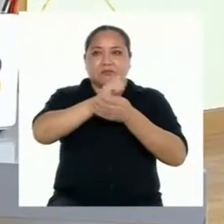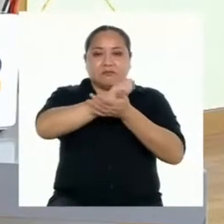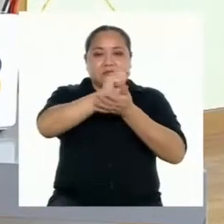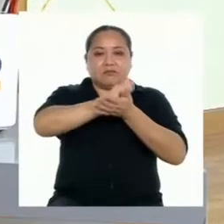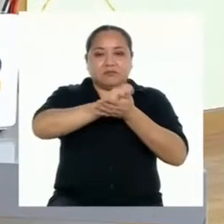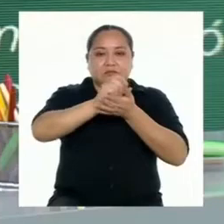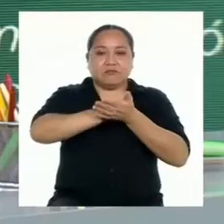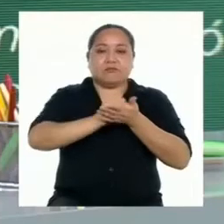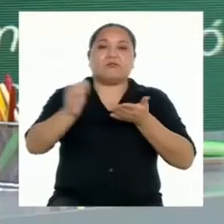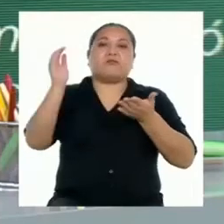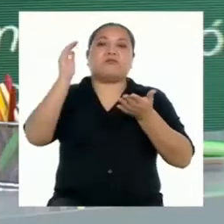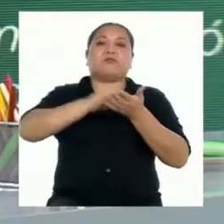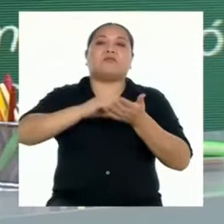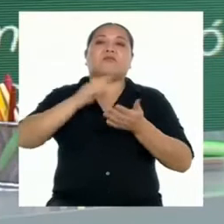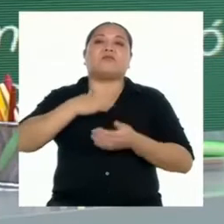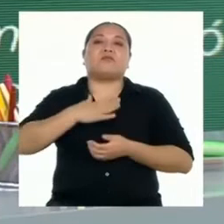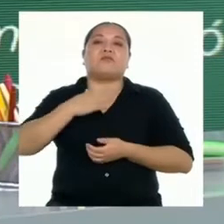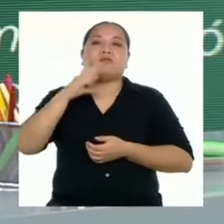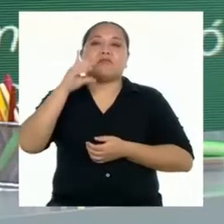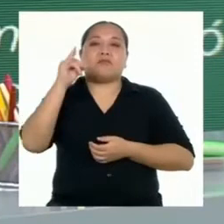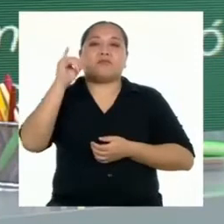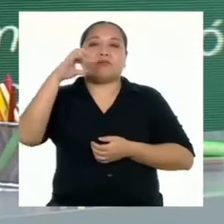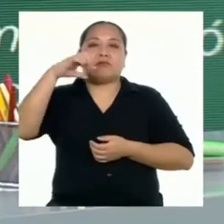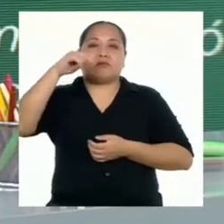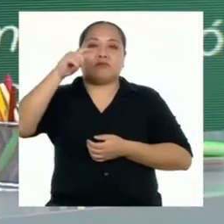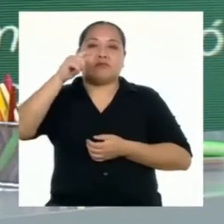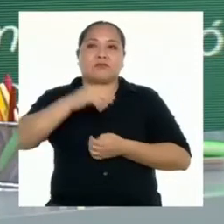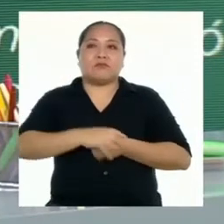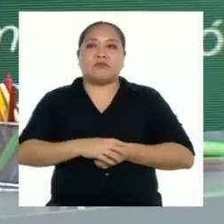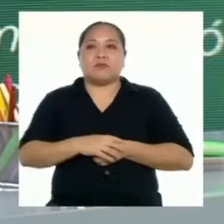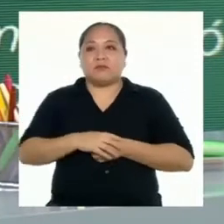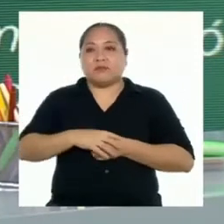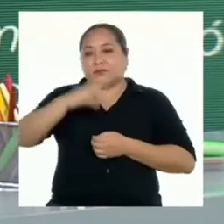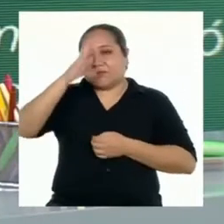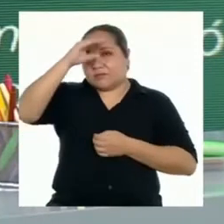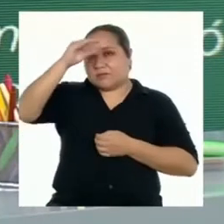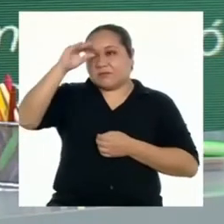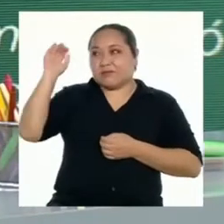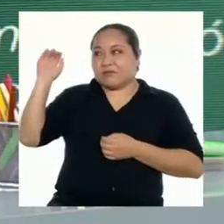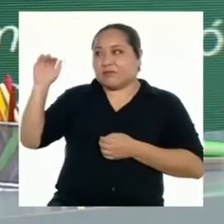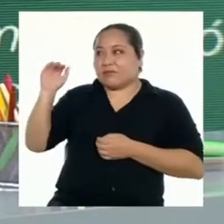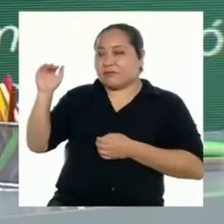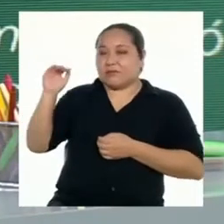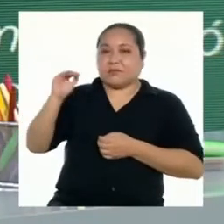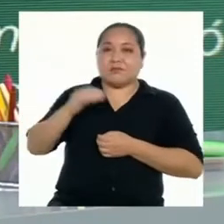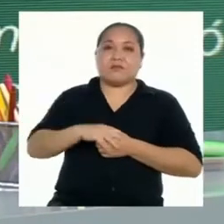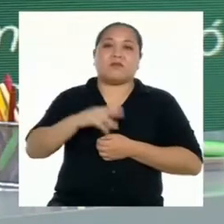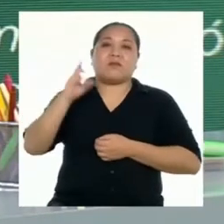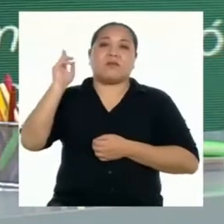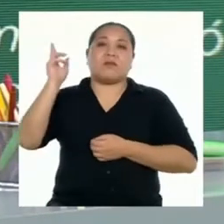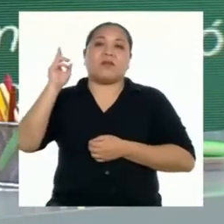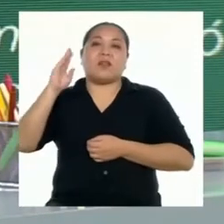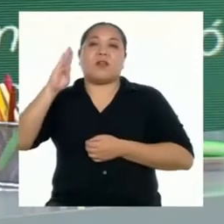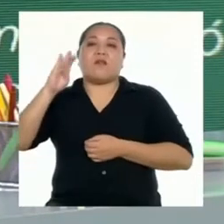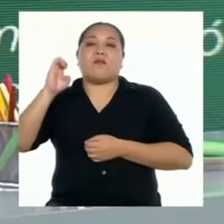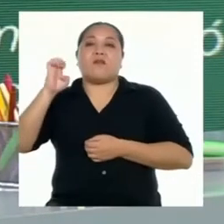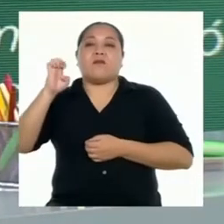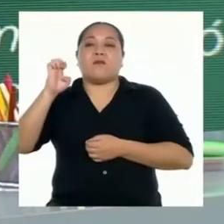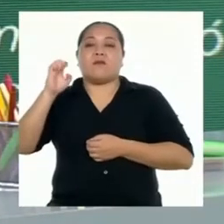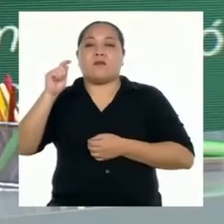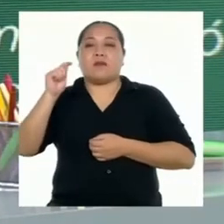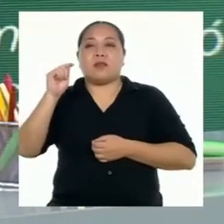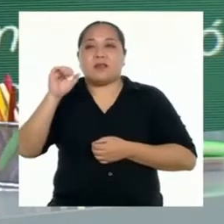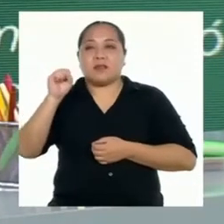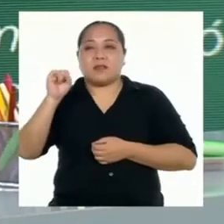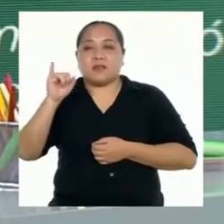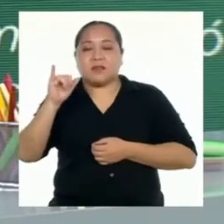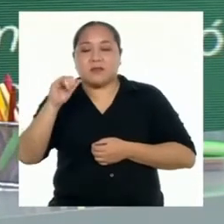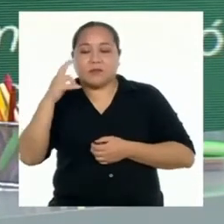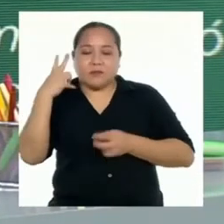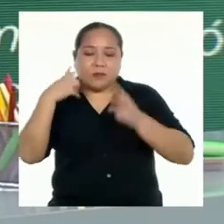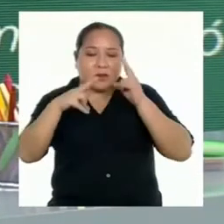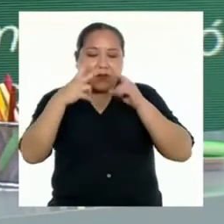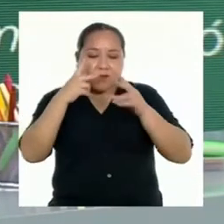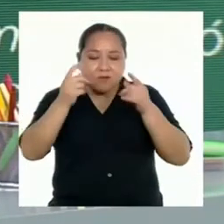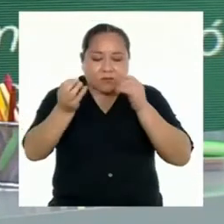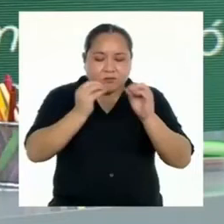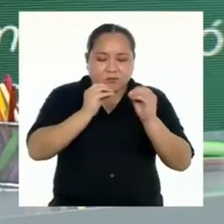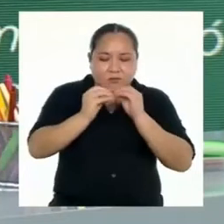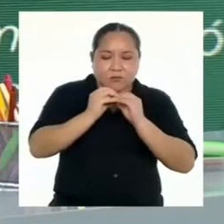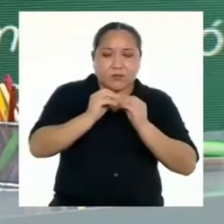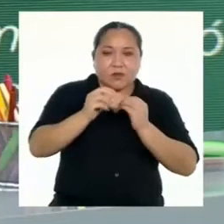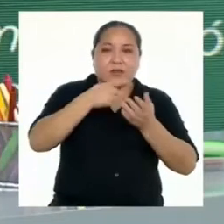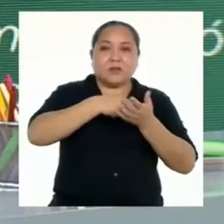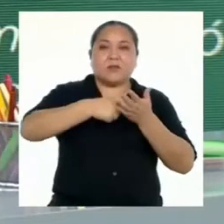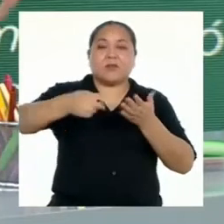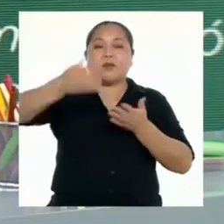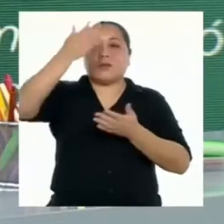reescribir mi díptico. Chicas, chicos, es momento de llamar a la profesora Bexe, para empezar con la revisión de todo lo que aprendimos la semana